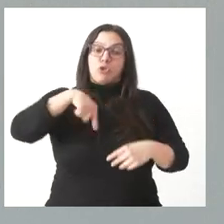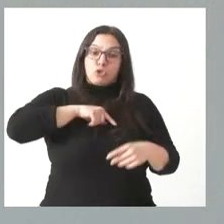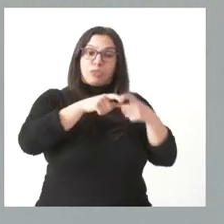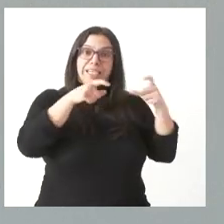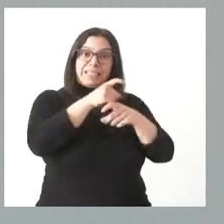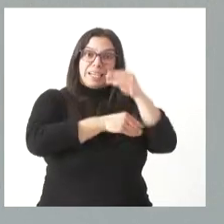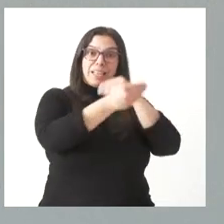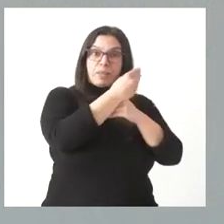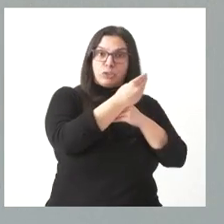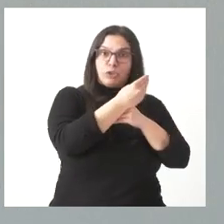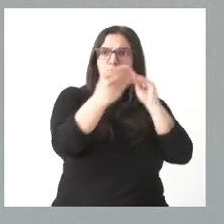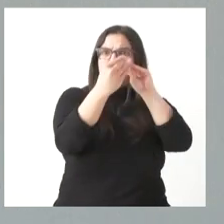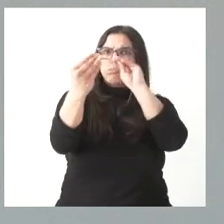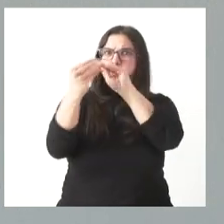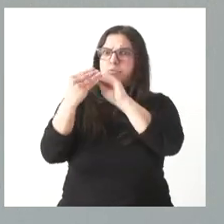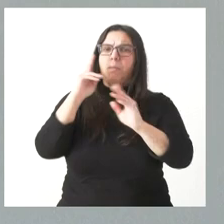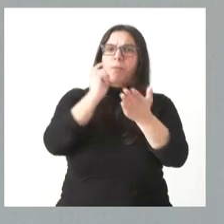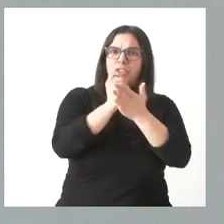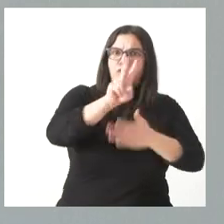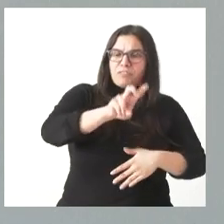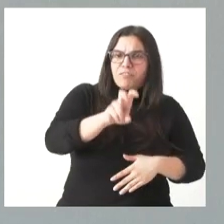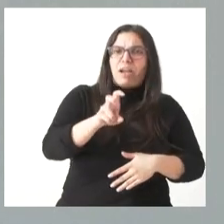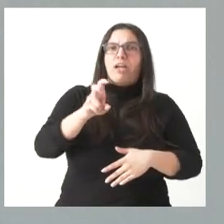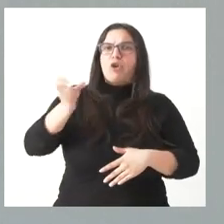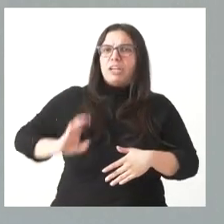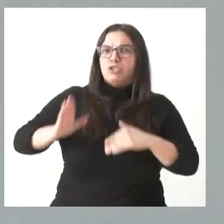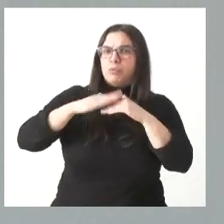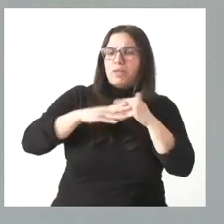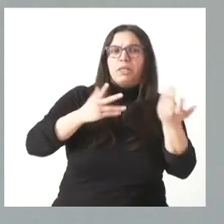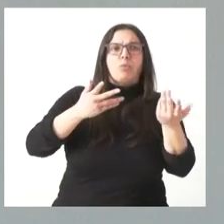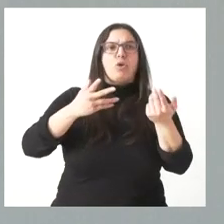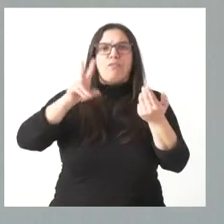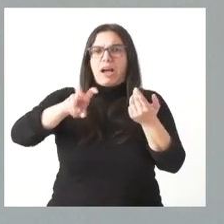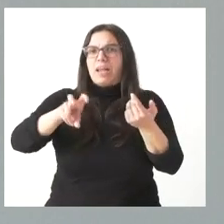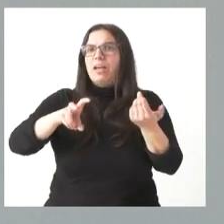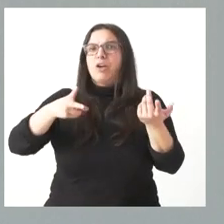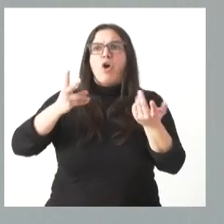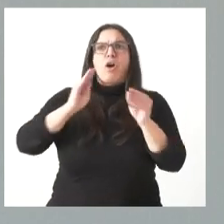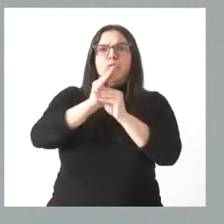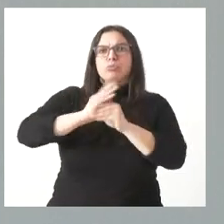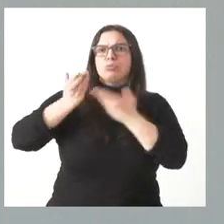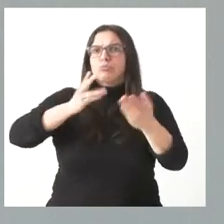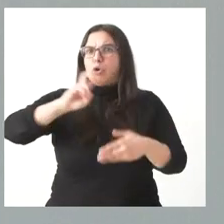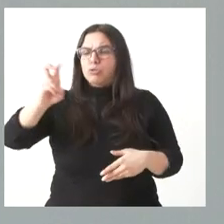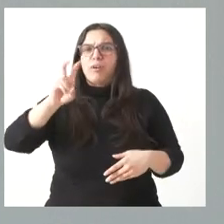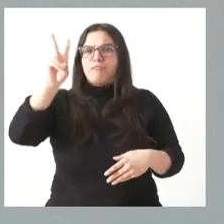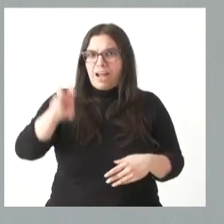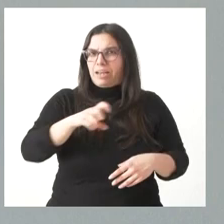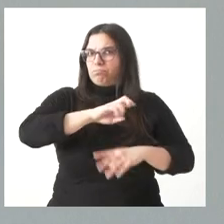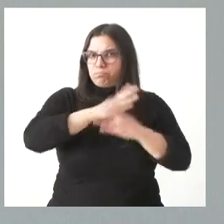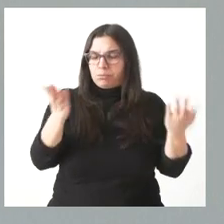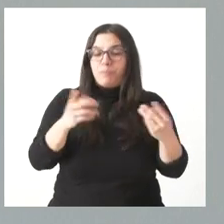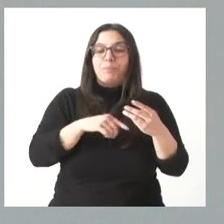con la percepción de ninguna pensión ni con la percepción del ingreso mínimo vital ni con la percepción de otra ayuda a subvención pública. Y, en segundo lugar, no